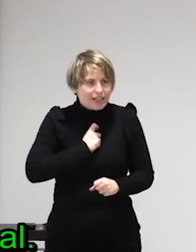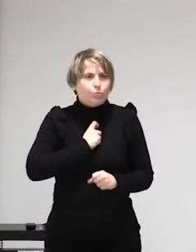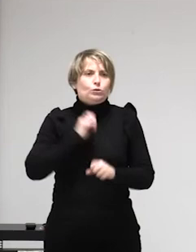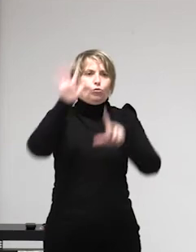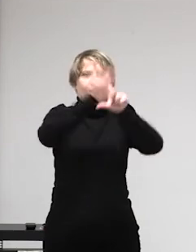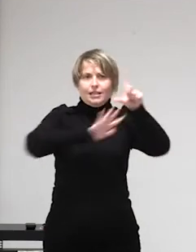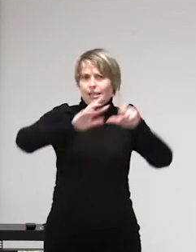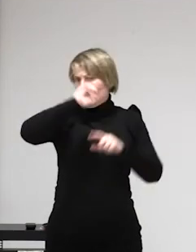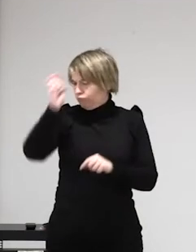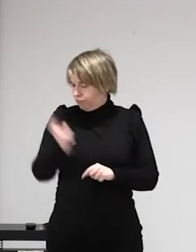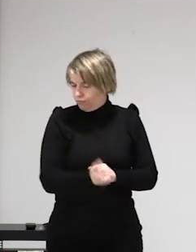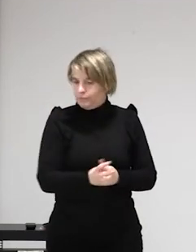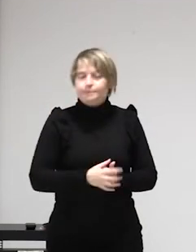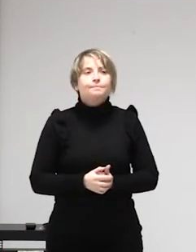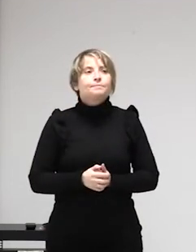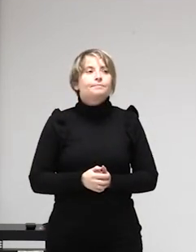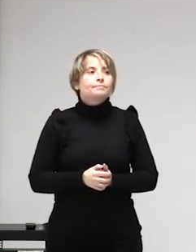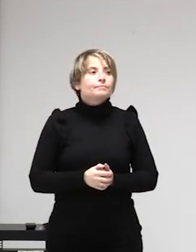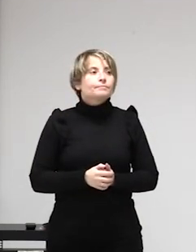sexual muy bien